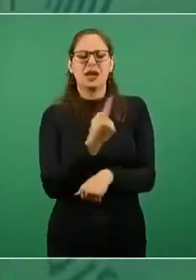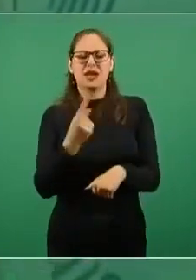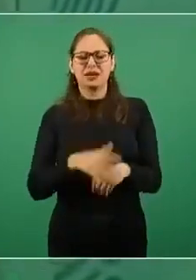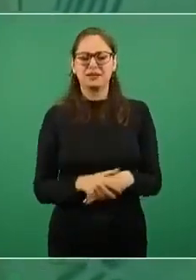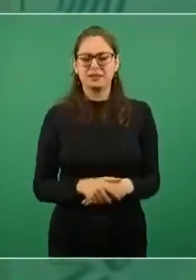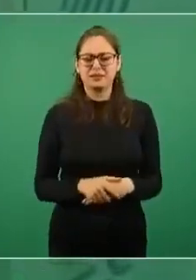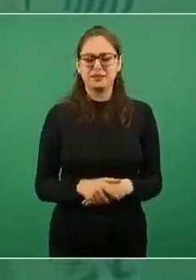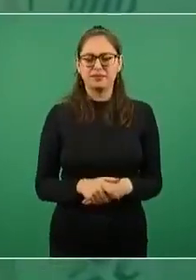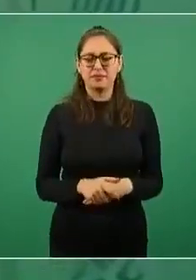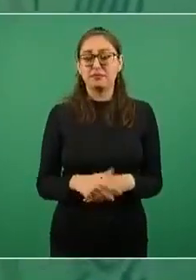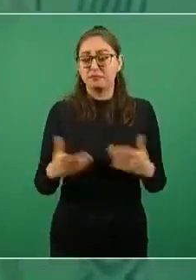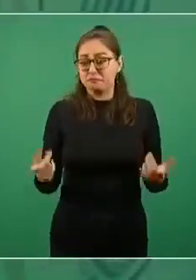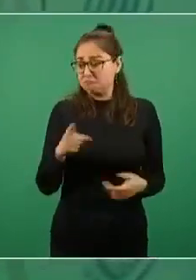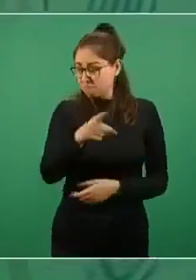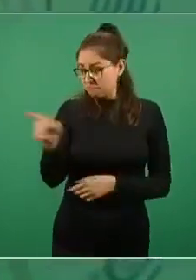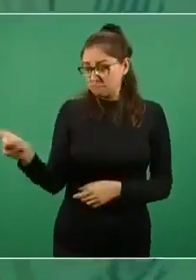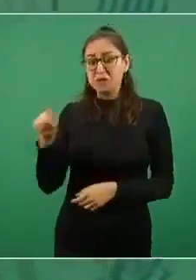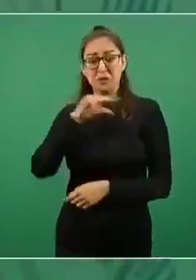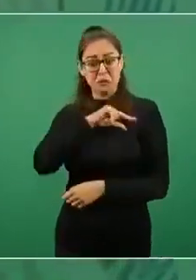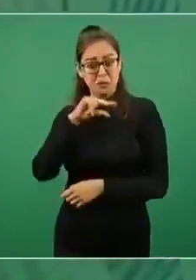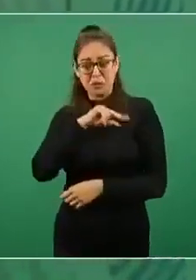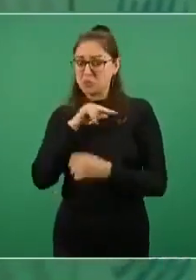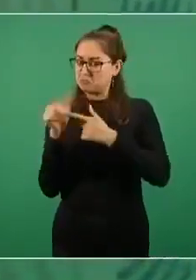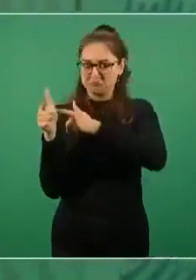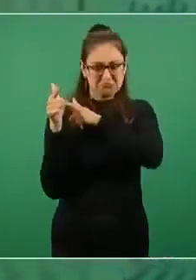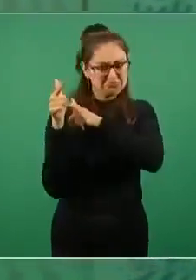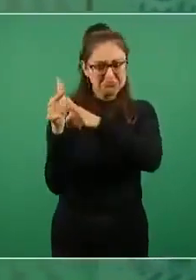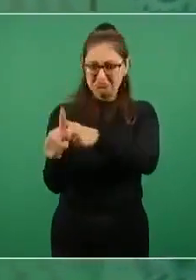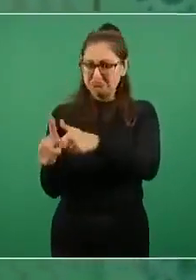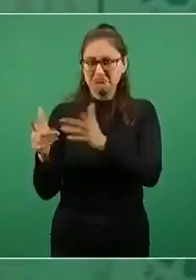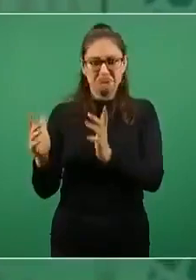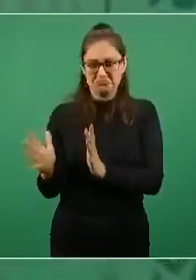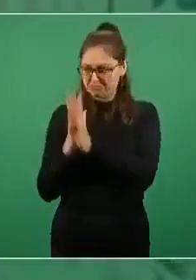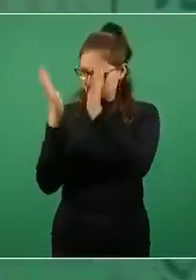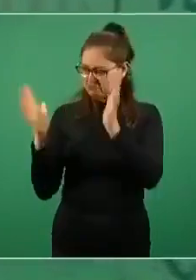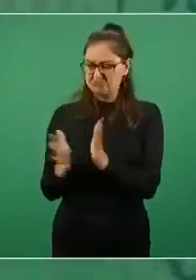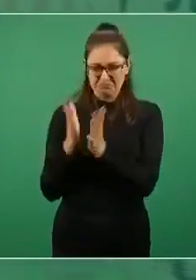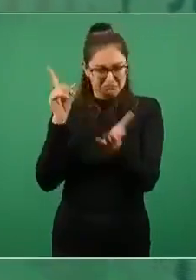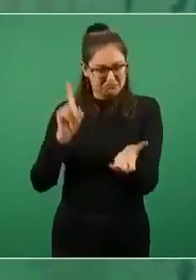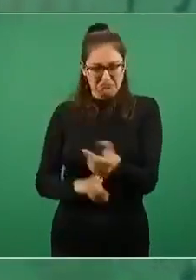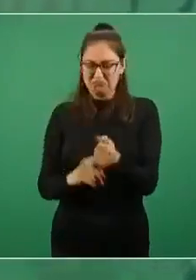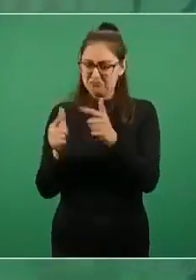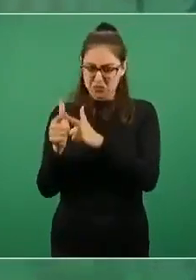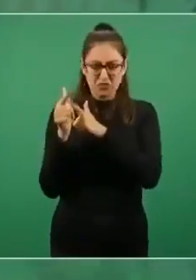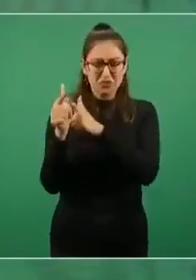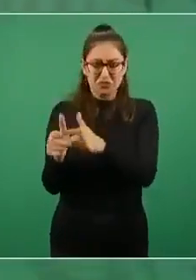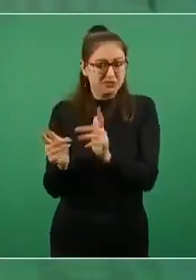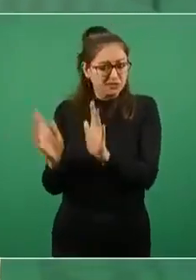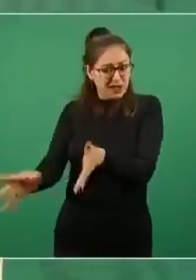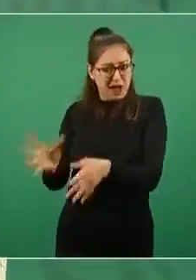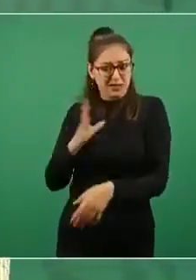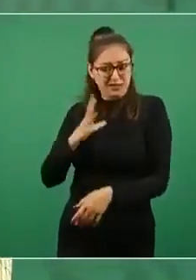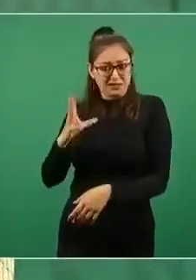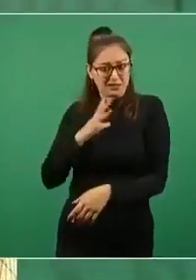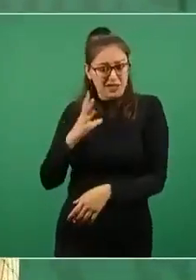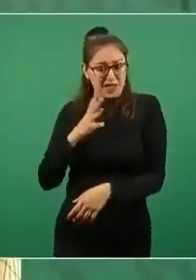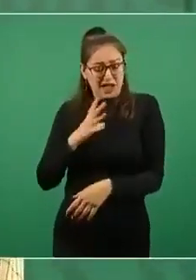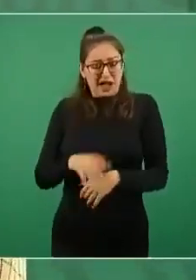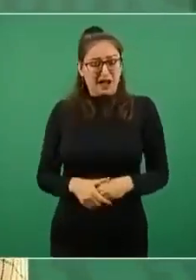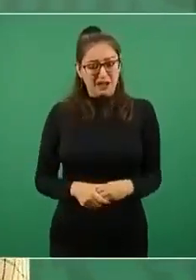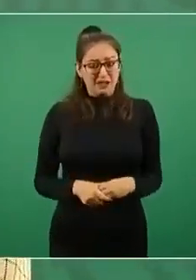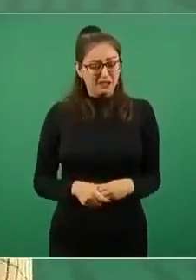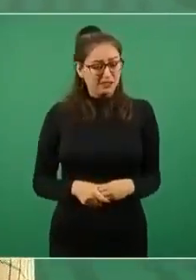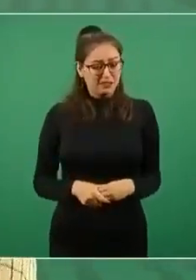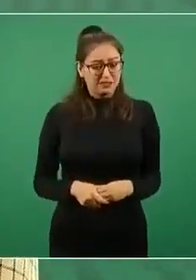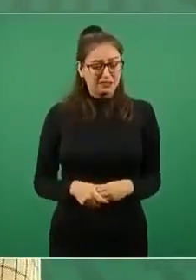la iniciativa privada y las empresas privadas dentro de este sector. Ya están, desde luego que ya